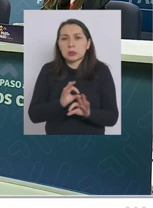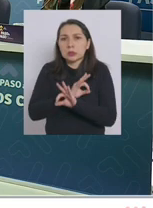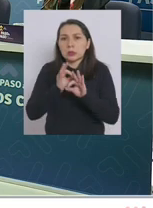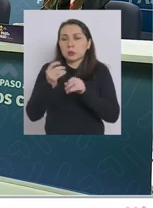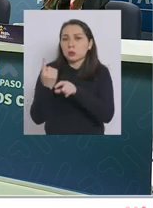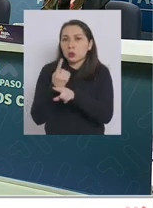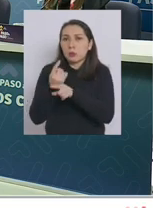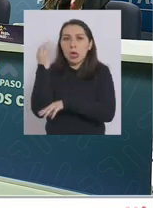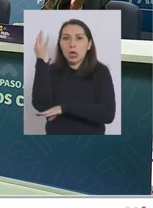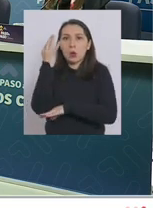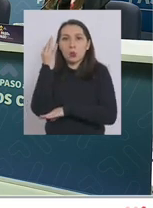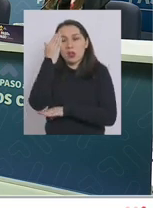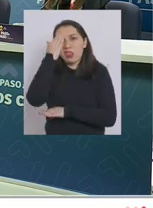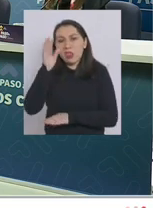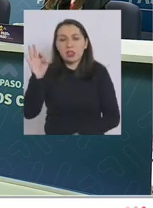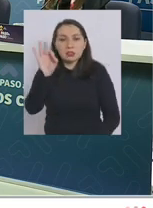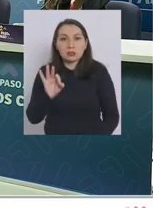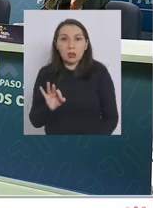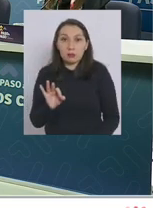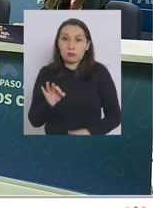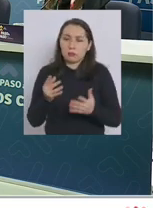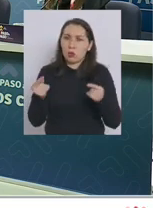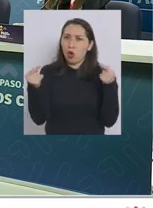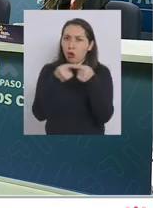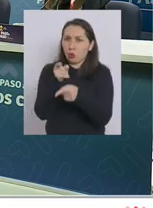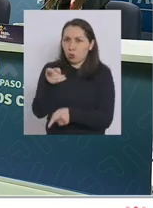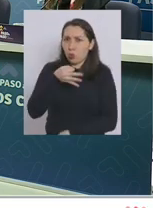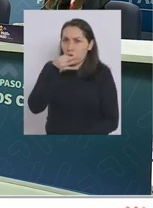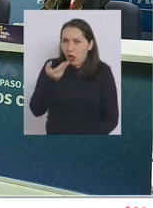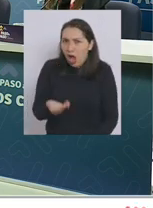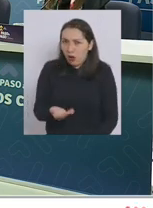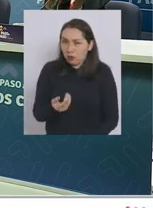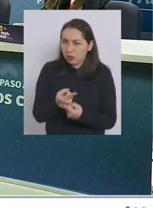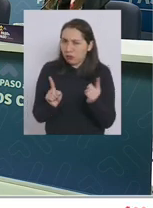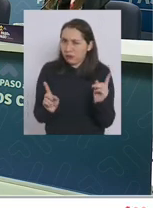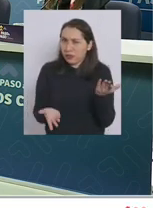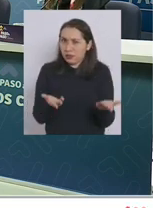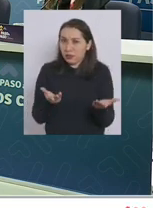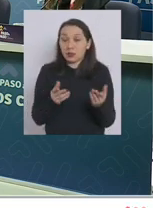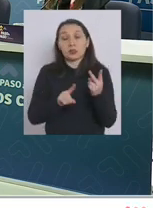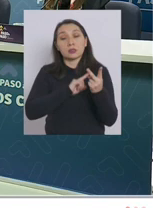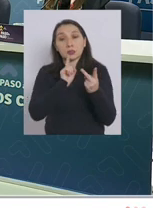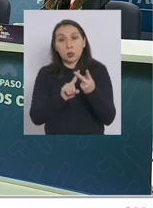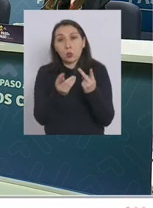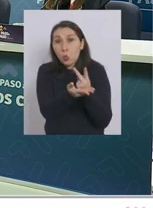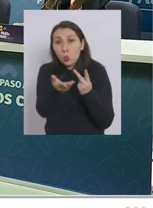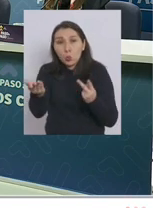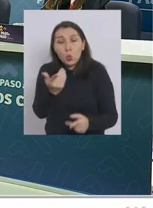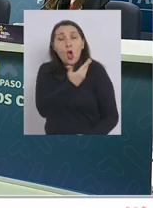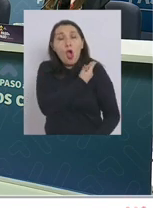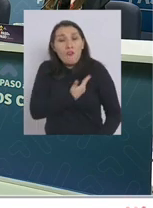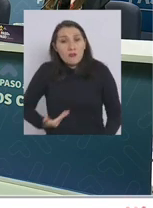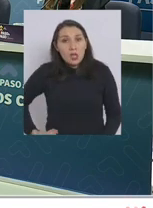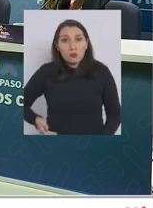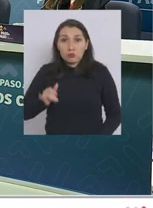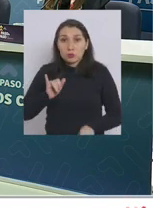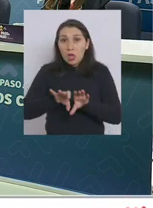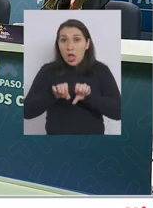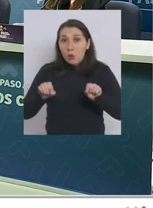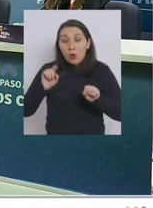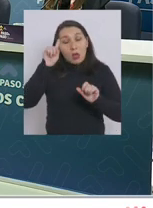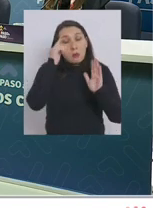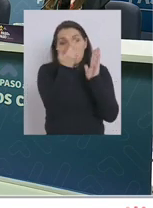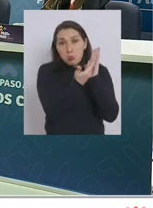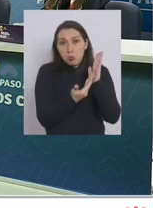abordó en la reunión del día sábado algo contrario a lo que usted está diciendo ahora y lo segundo es si ustedes como gobierno están de acuerdo en estas